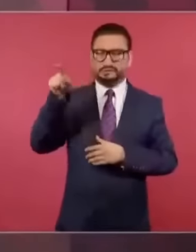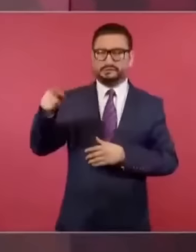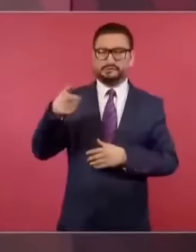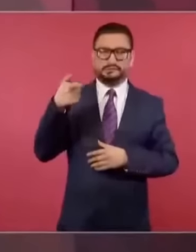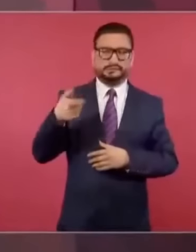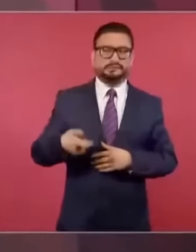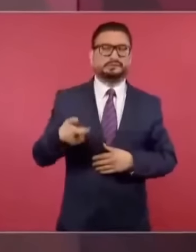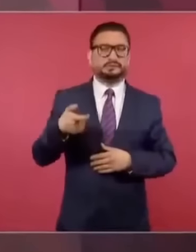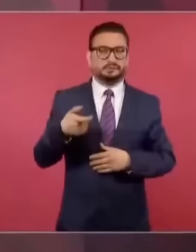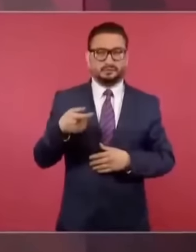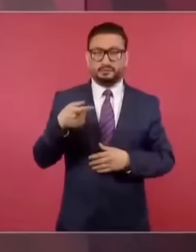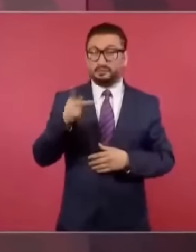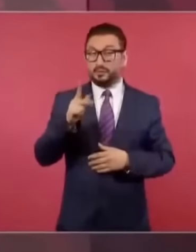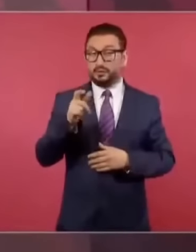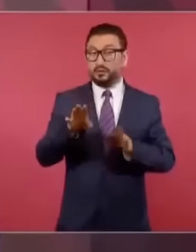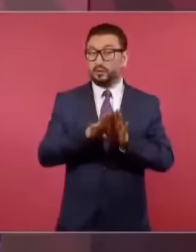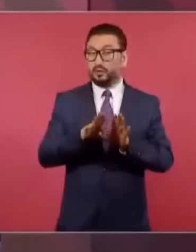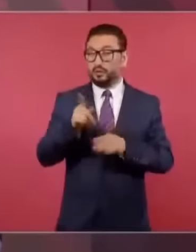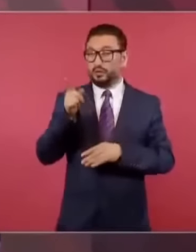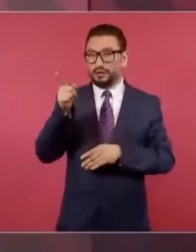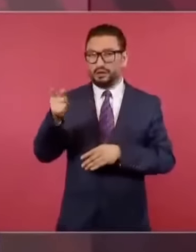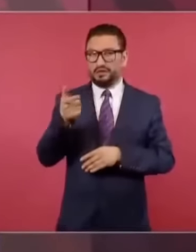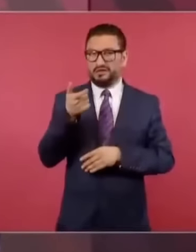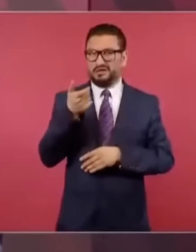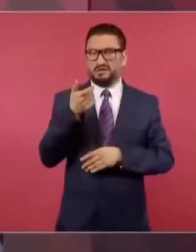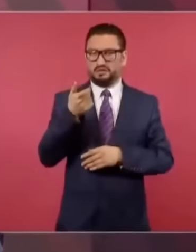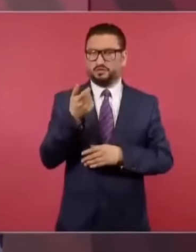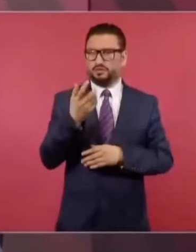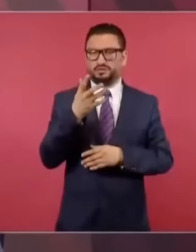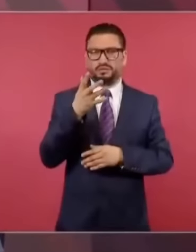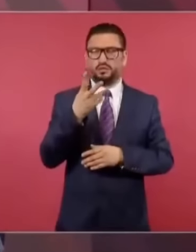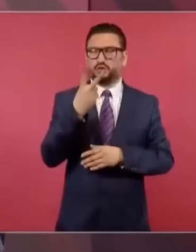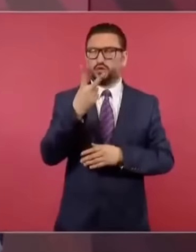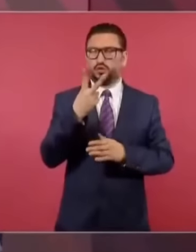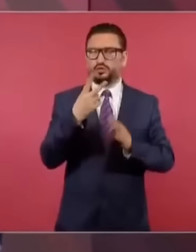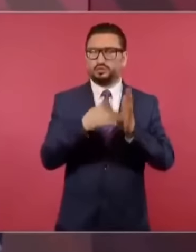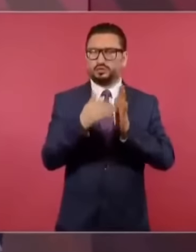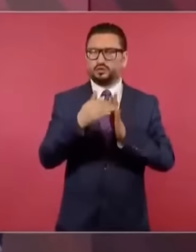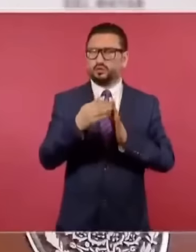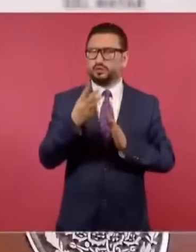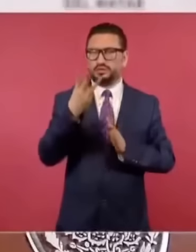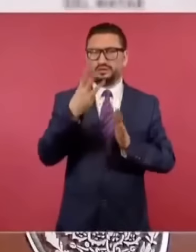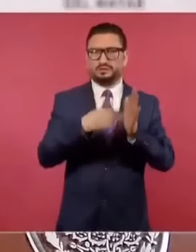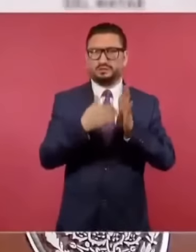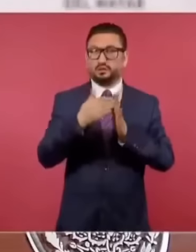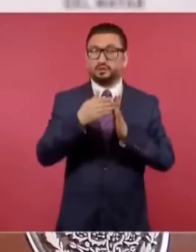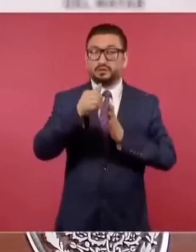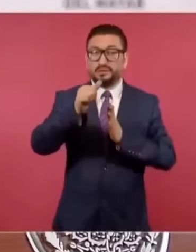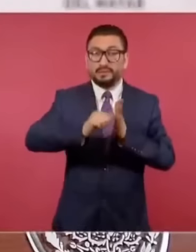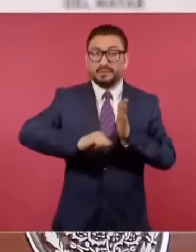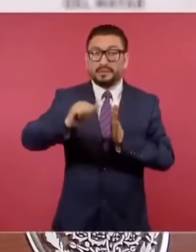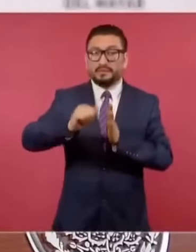Pero ¿cuánto gana? Como dos millones, tres millones mensuales.